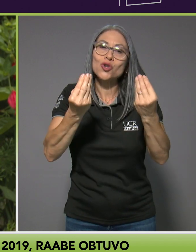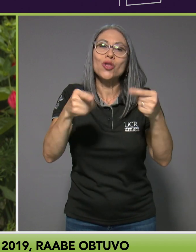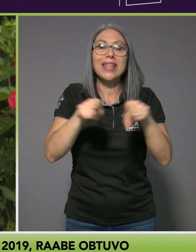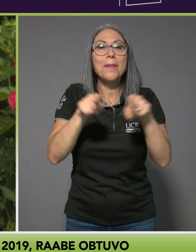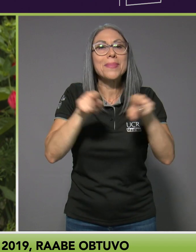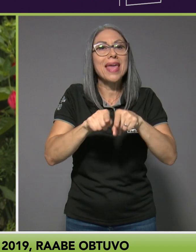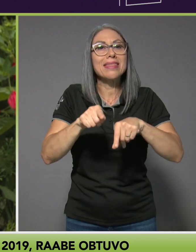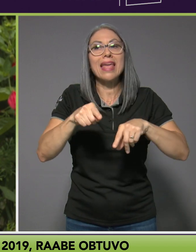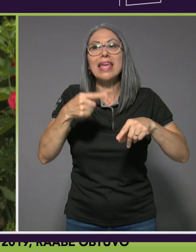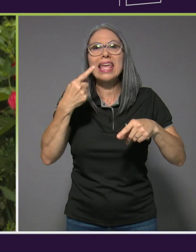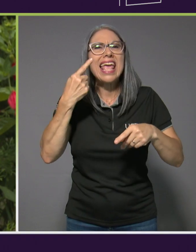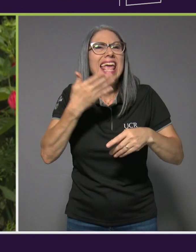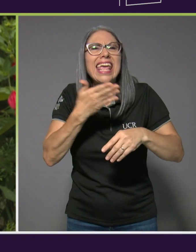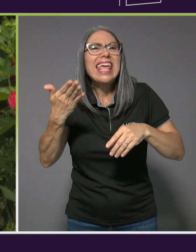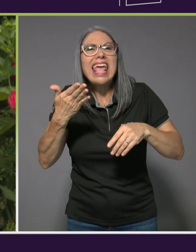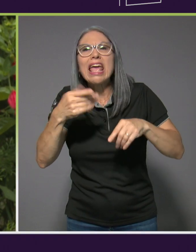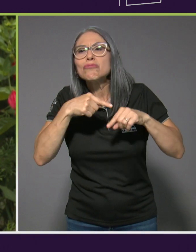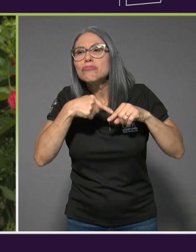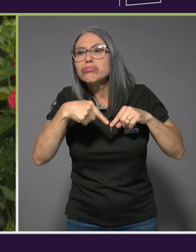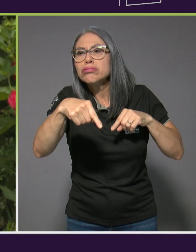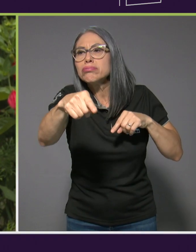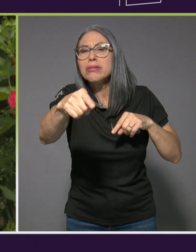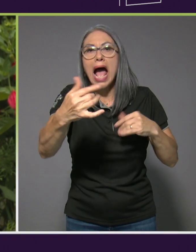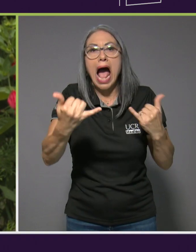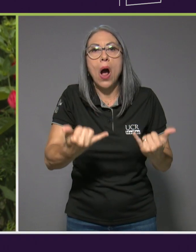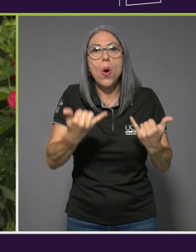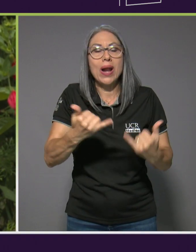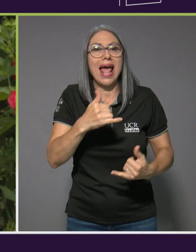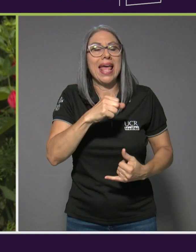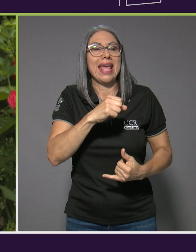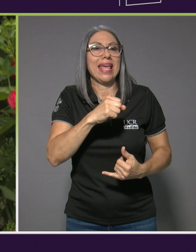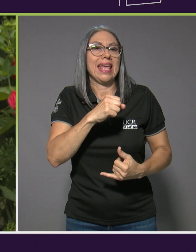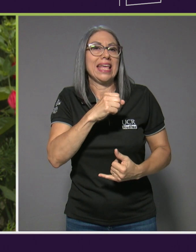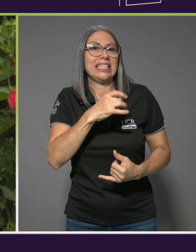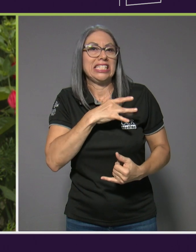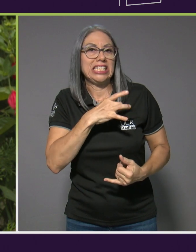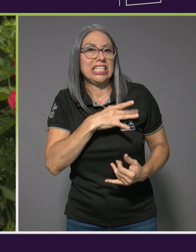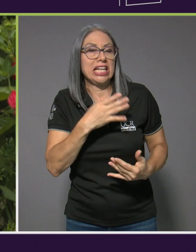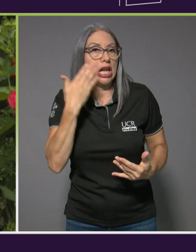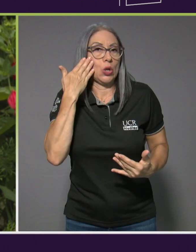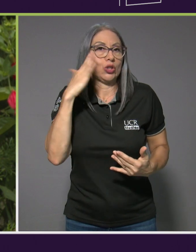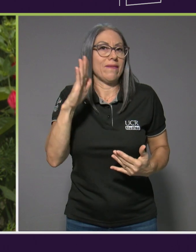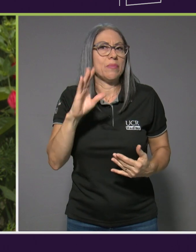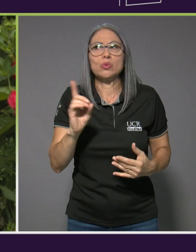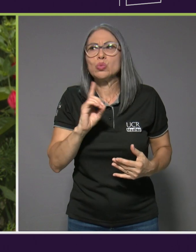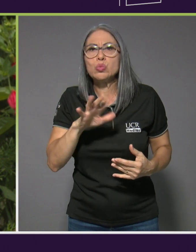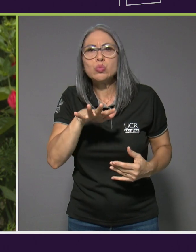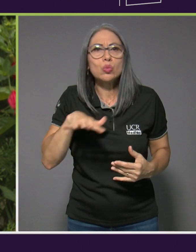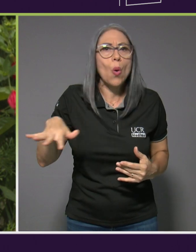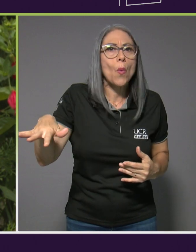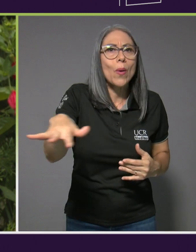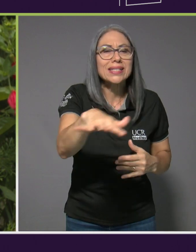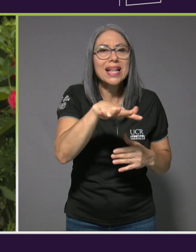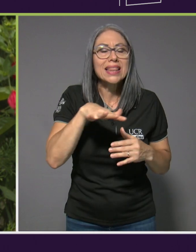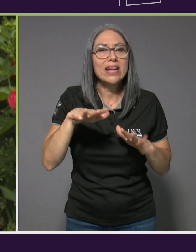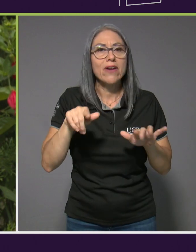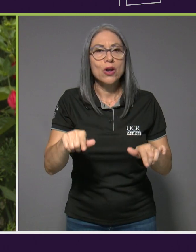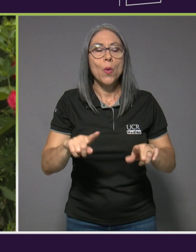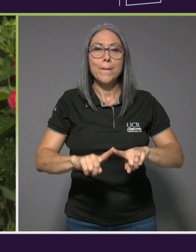de qué circuito vamos a tener ahora en Chile, que aún no tenemos el conocimiento de cómo va a ser el terreno, pero